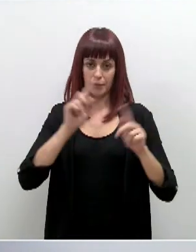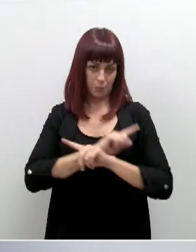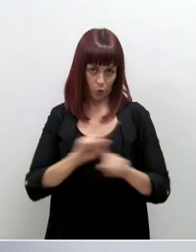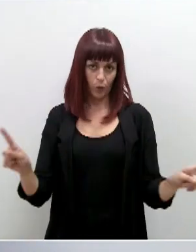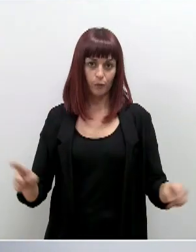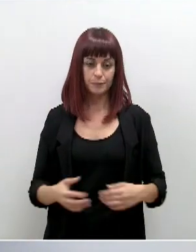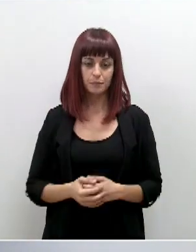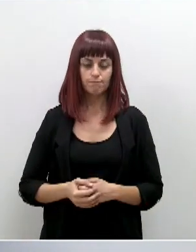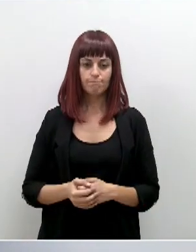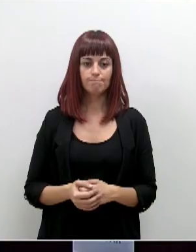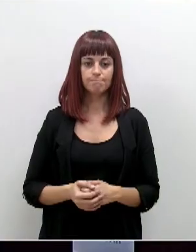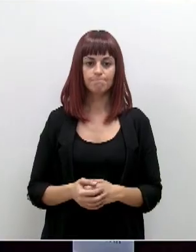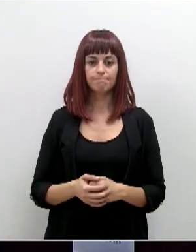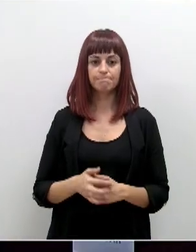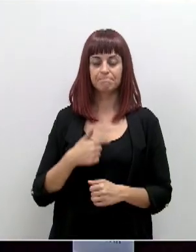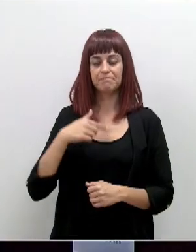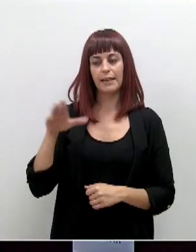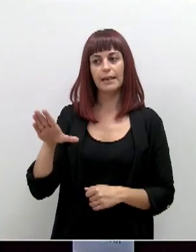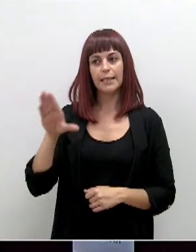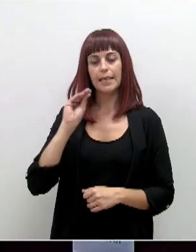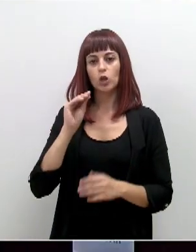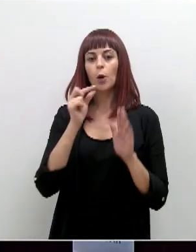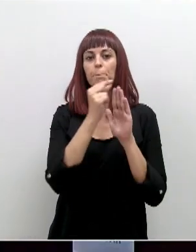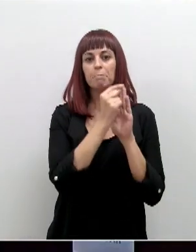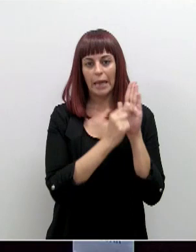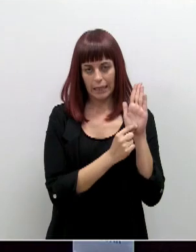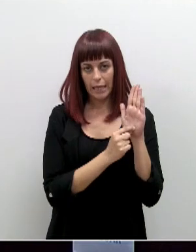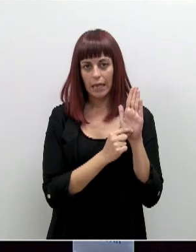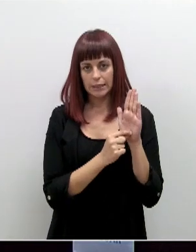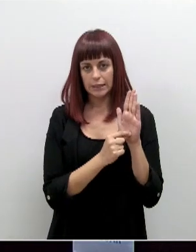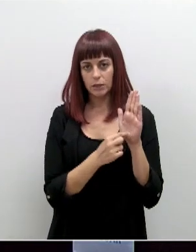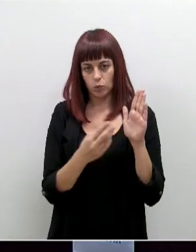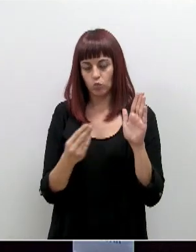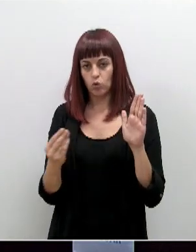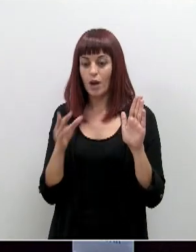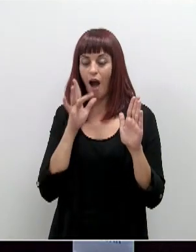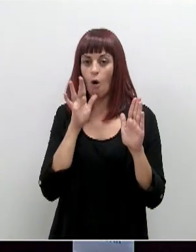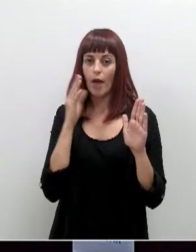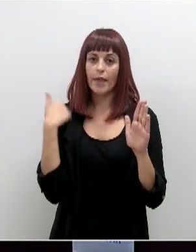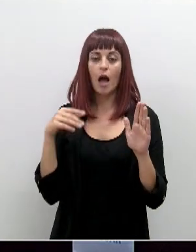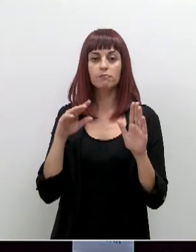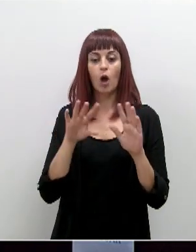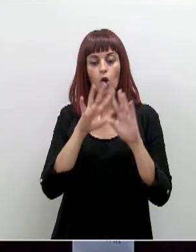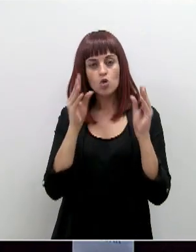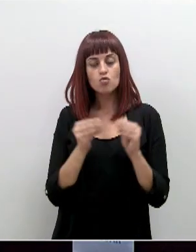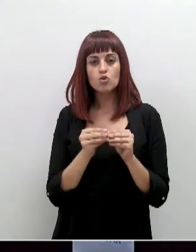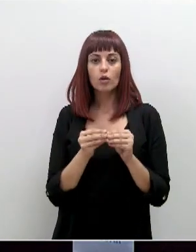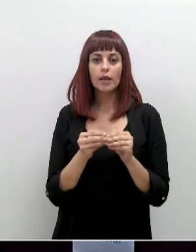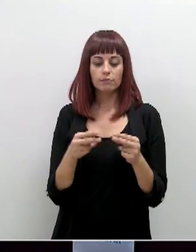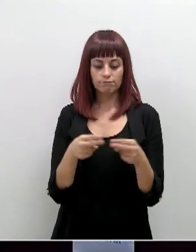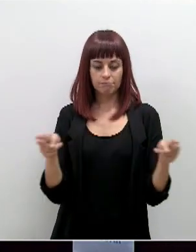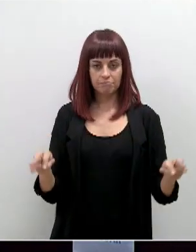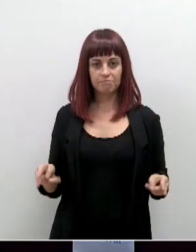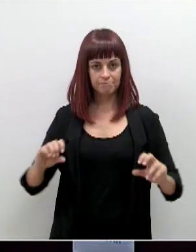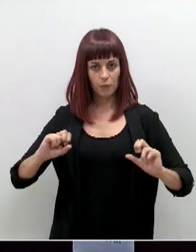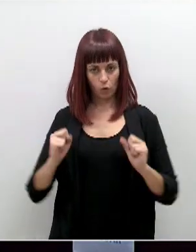Aquí. Entiendo que se habrán puesto encima de la mesa diversas medidas. Hemos llegado a la conclusión del confinamiento, pero hemos escuchado en varias